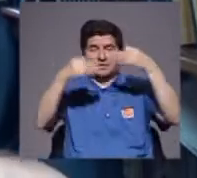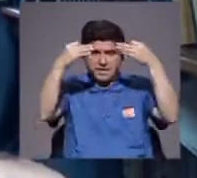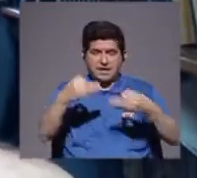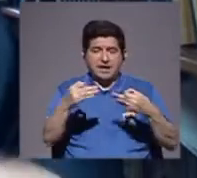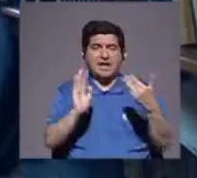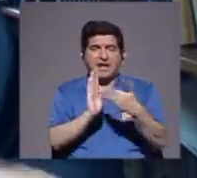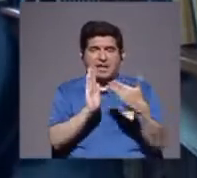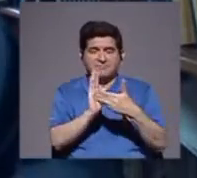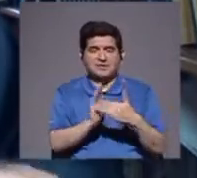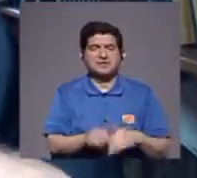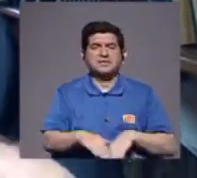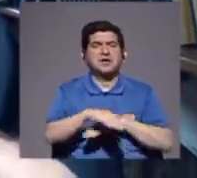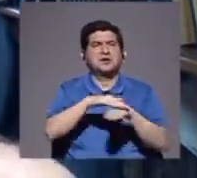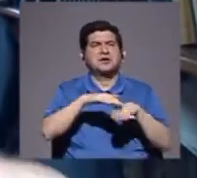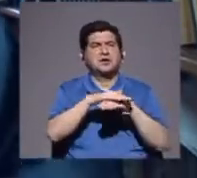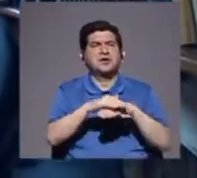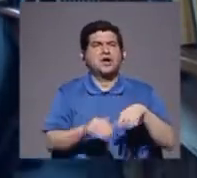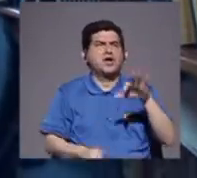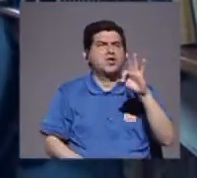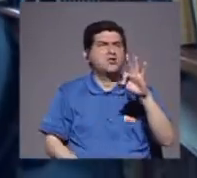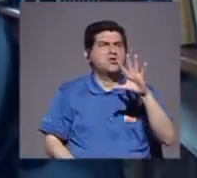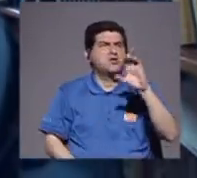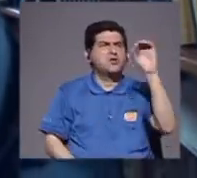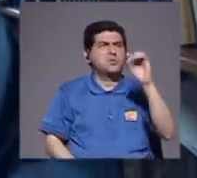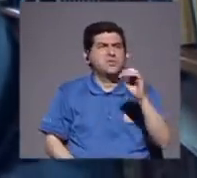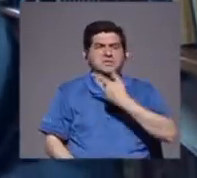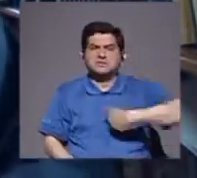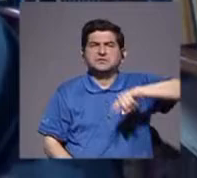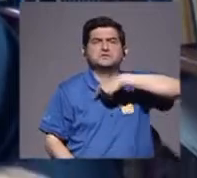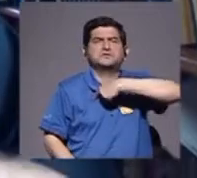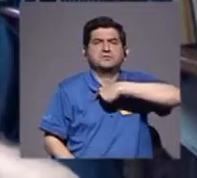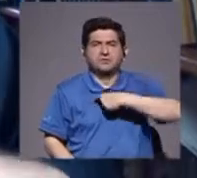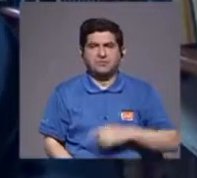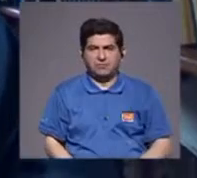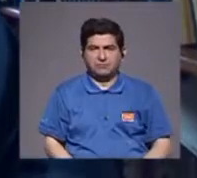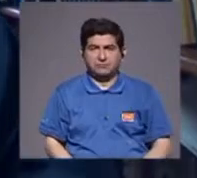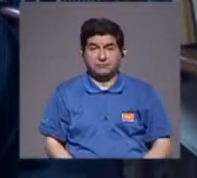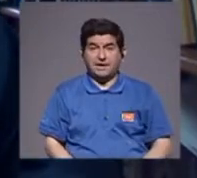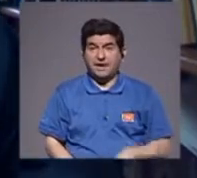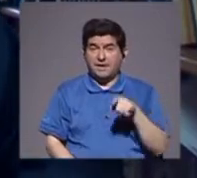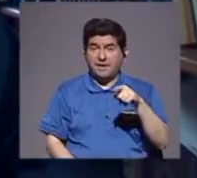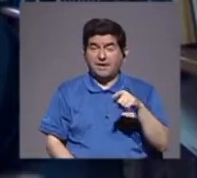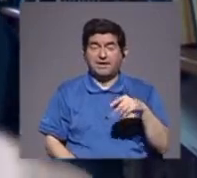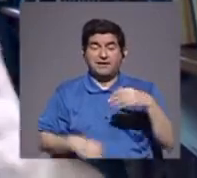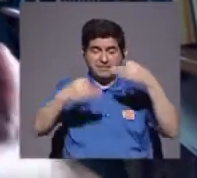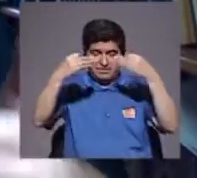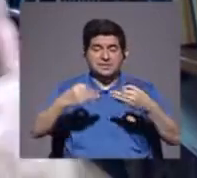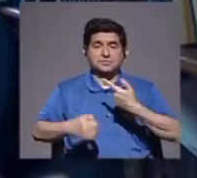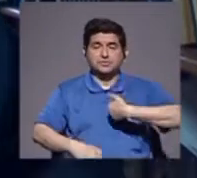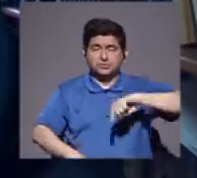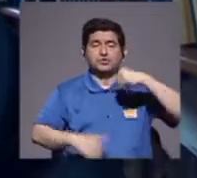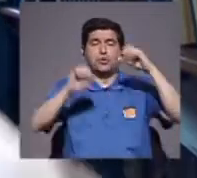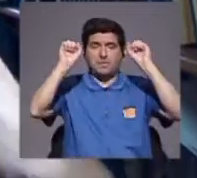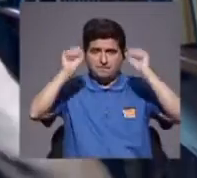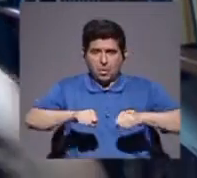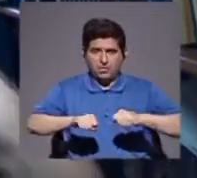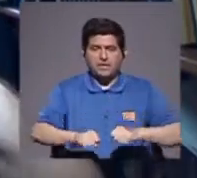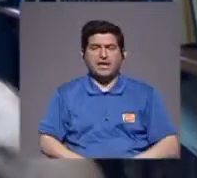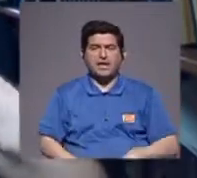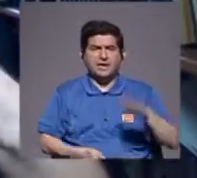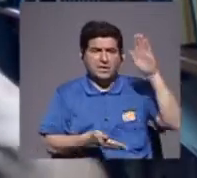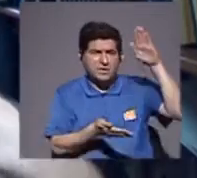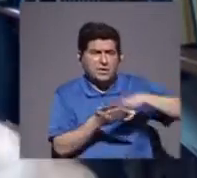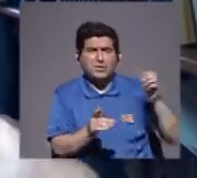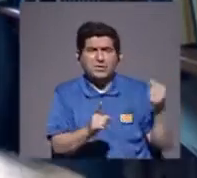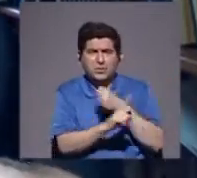nos afectan, básicamente el 95% de nosotros, por ende, las tomamos nosotros, y podemos reducir violencia, que